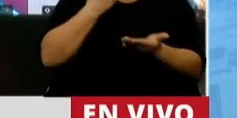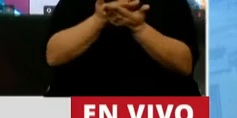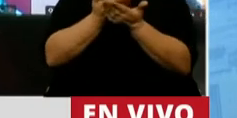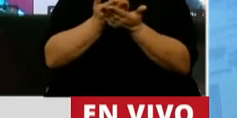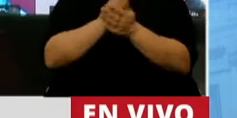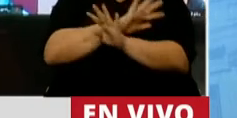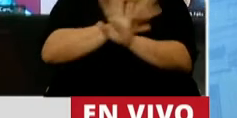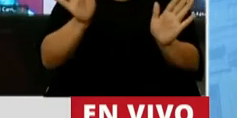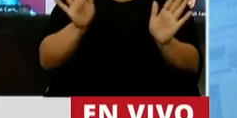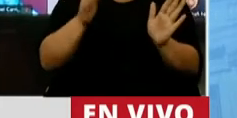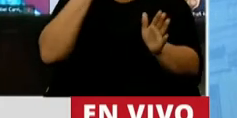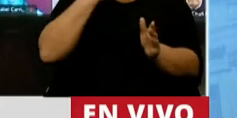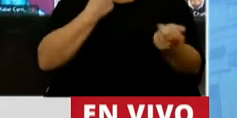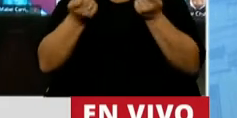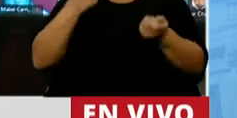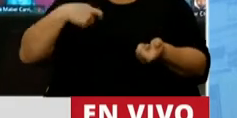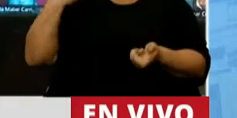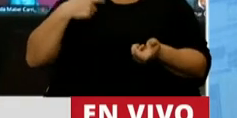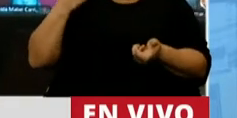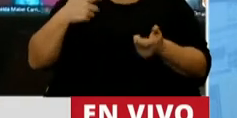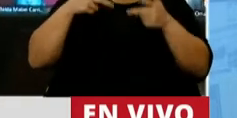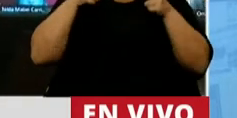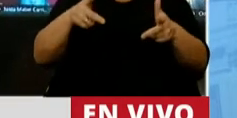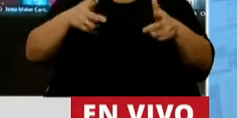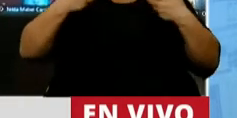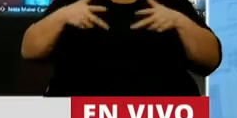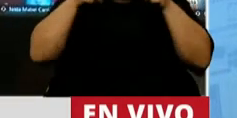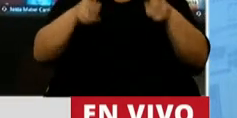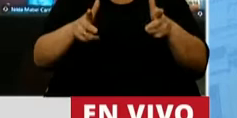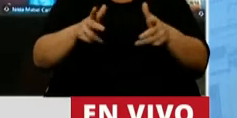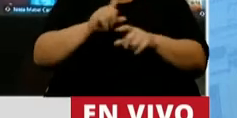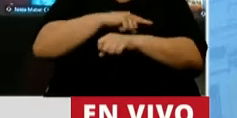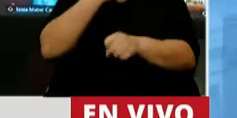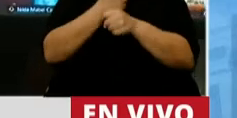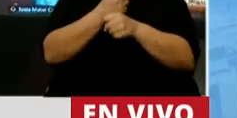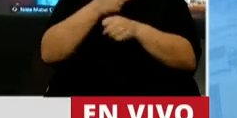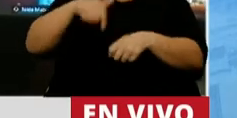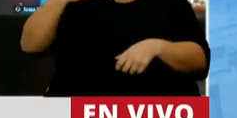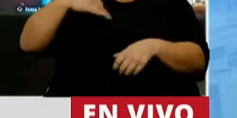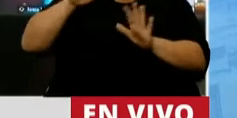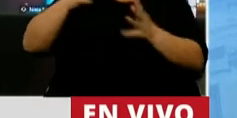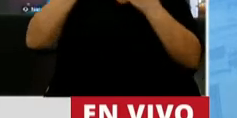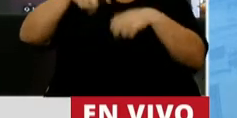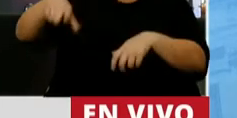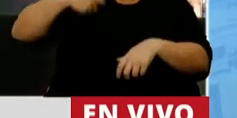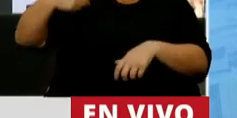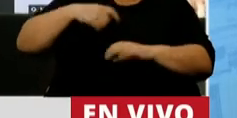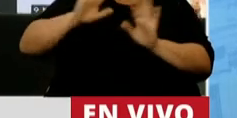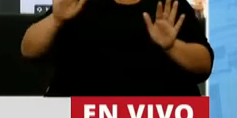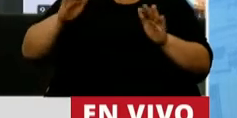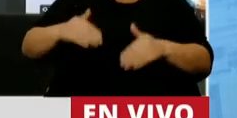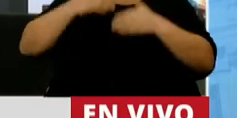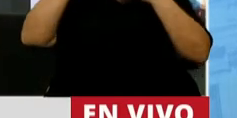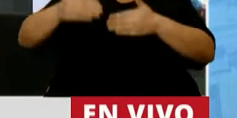propongo que terminemos con la mafia sindical. Lo digo con todas las letras. No es viable nuestro país con este sistema. Las